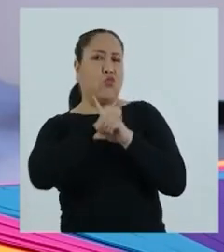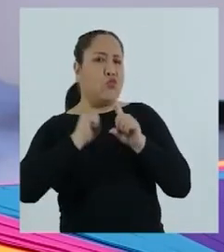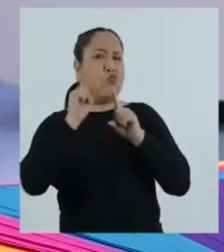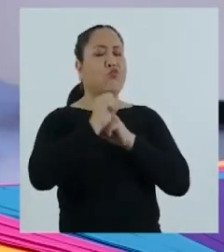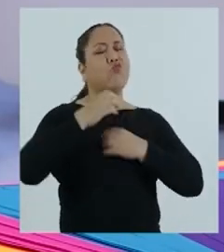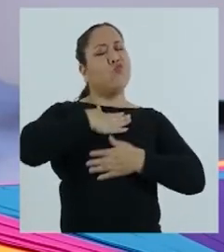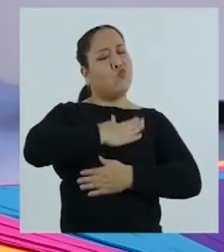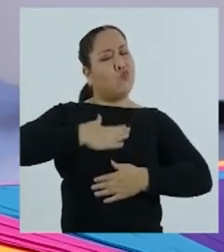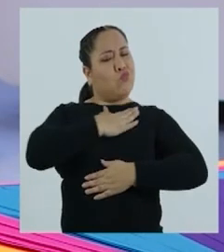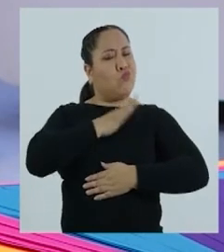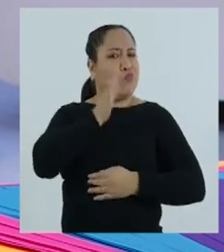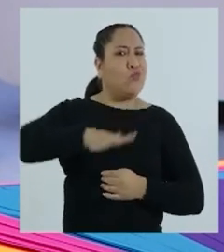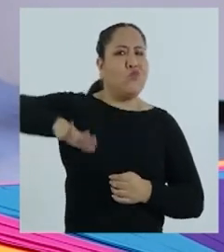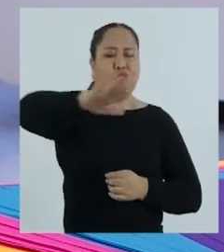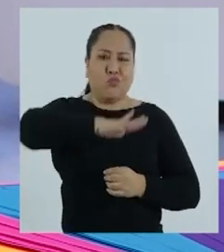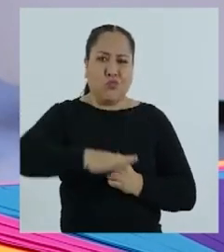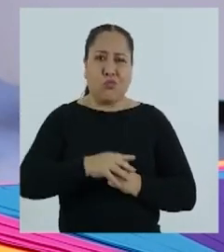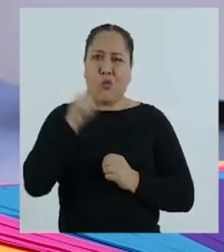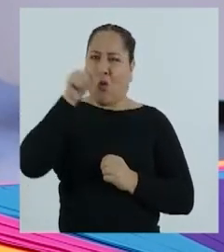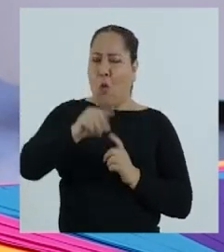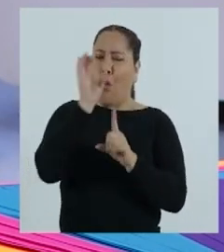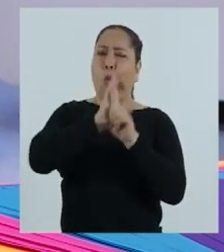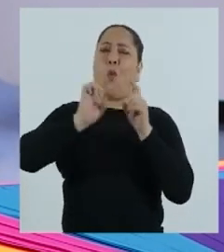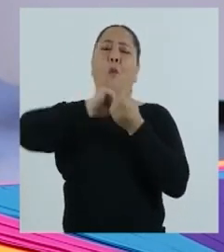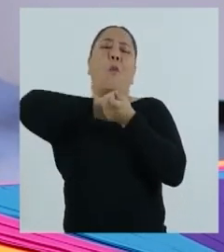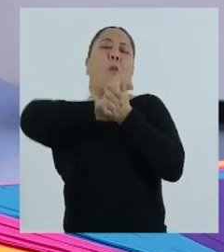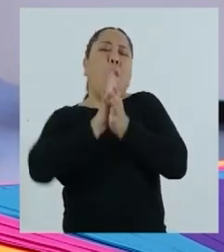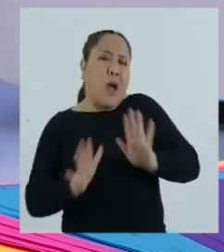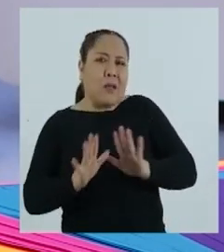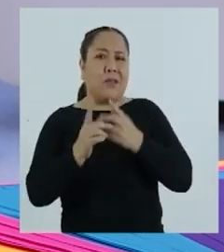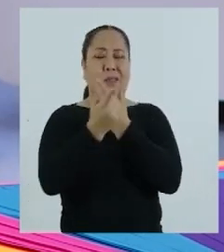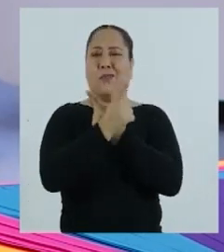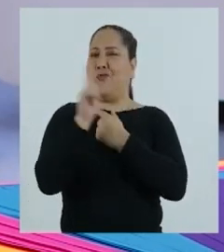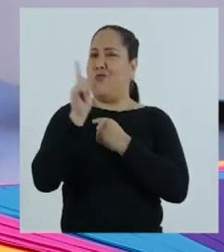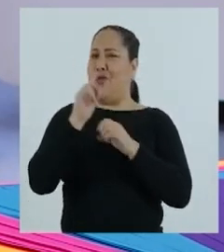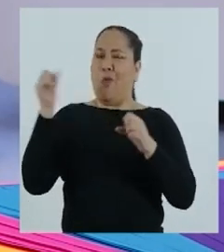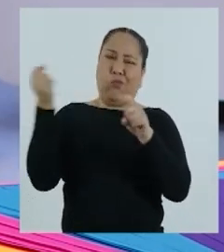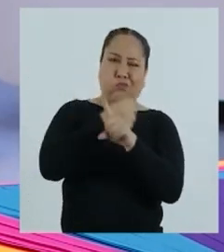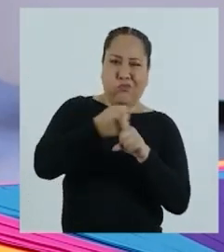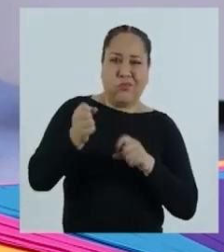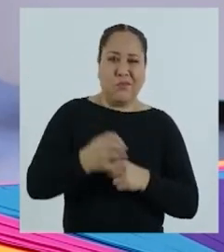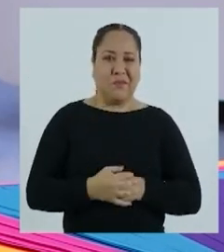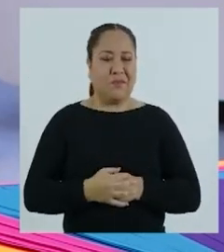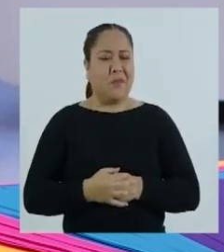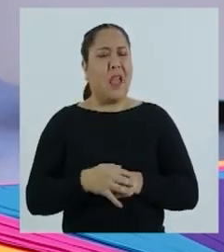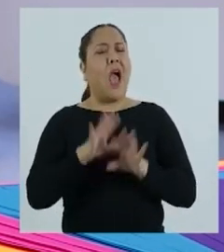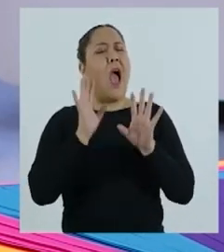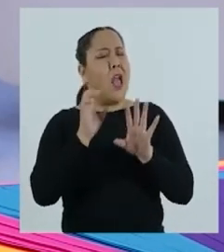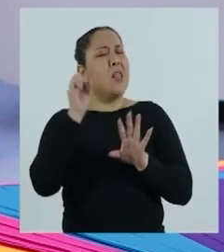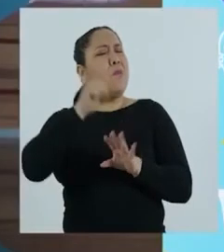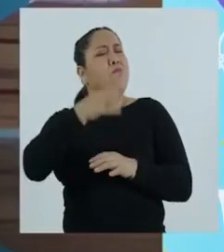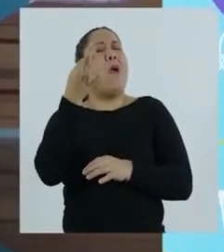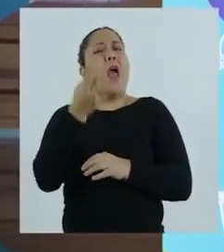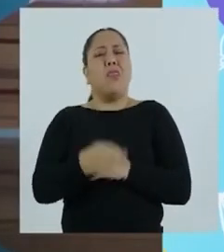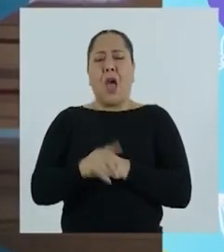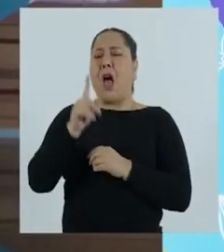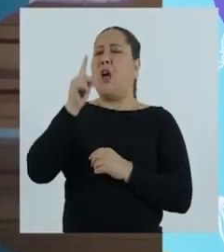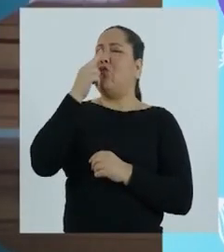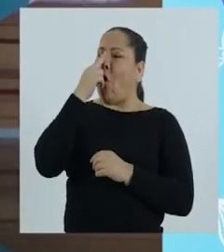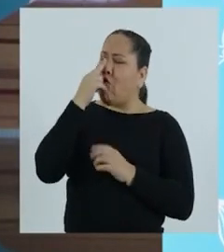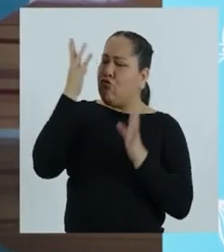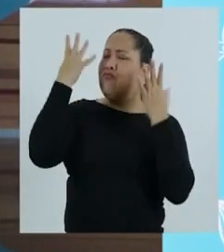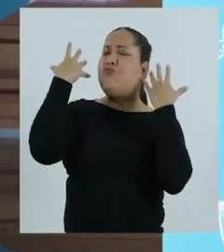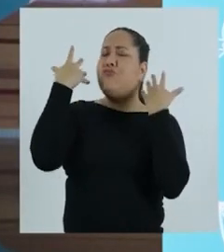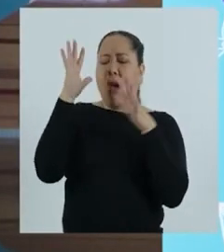a generar una sociedad armoniosa para todas y todos, con una cultura de paz y libre de violencia. Tienes